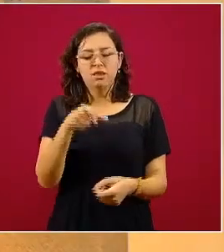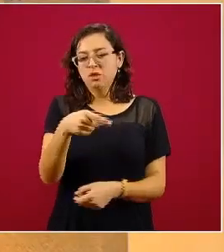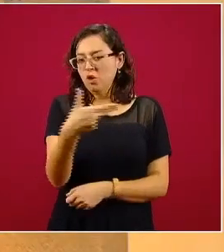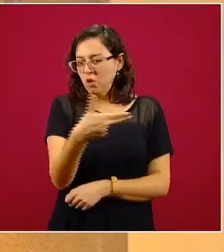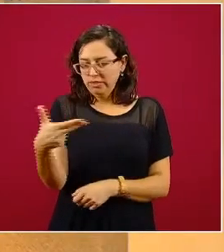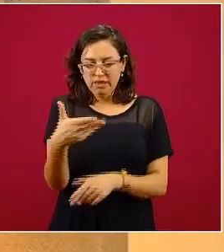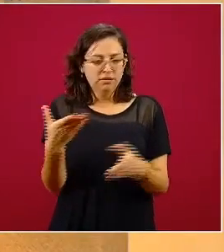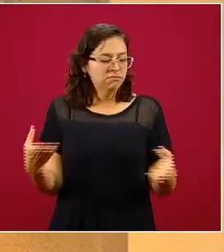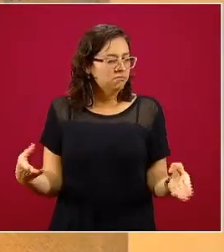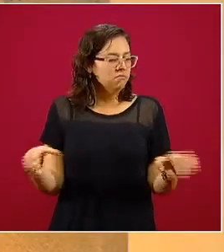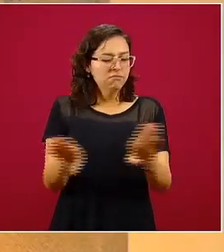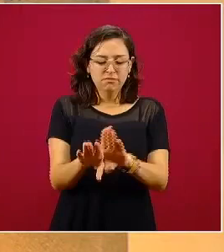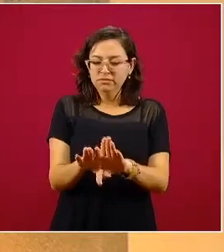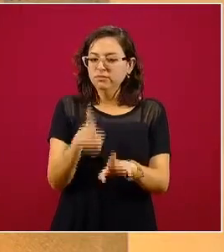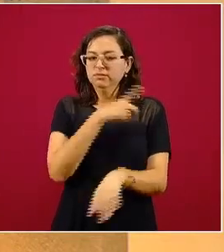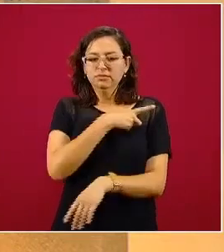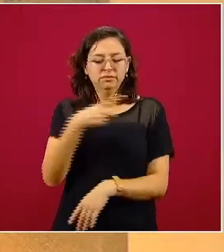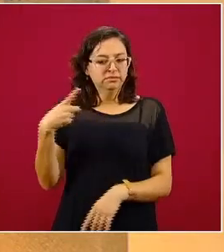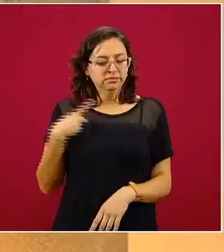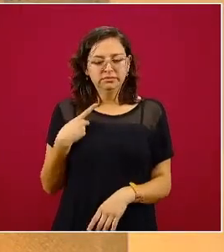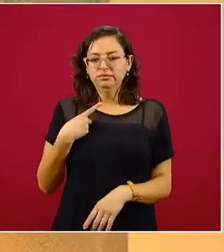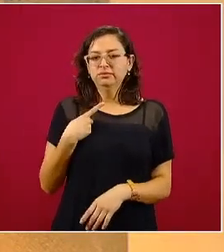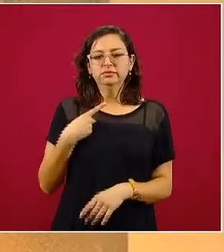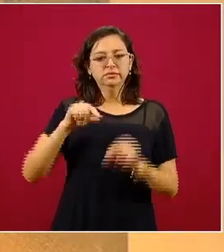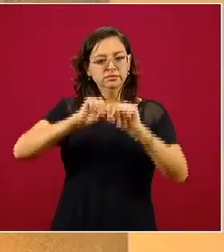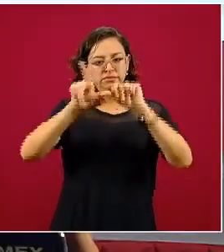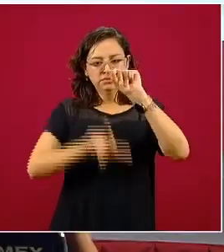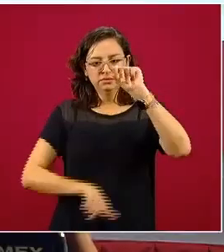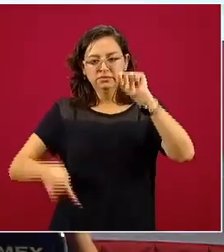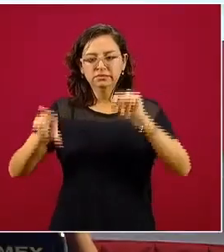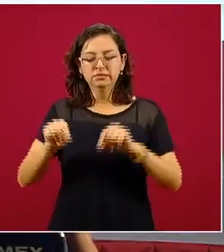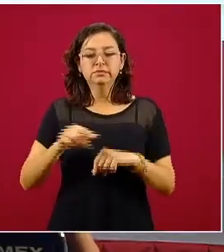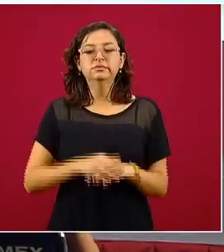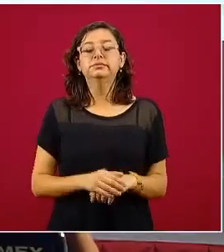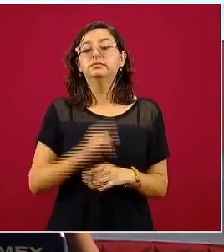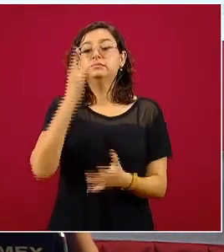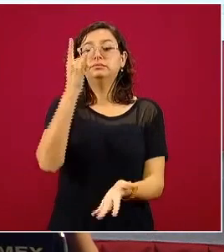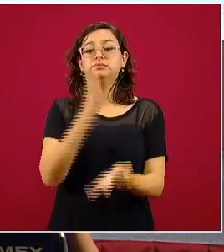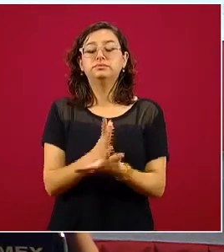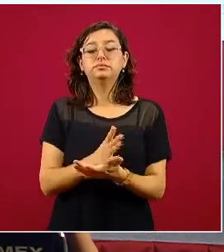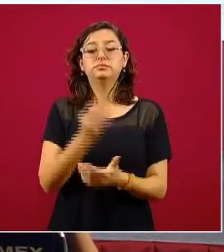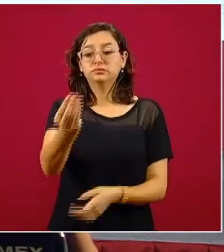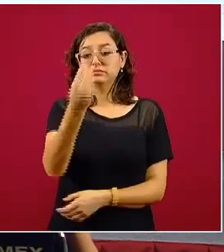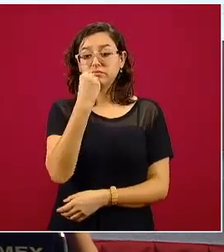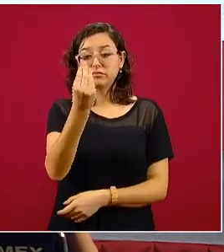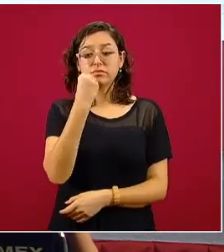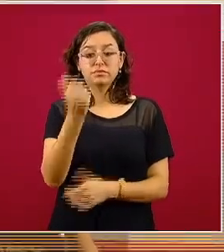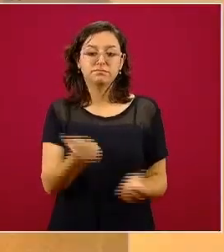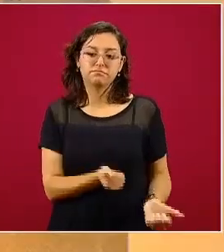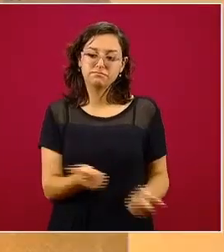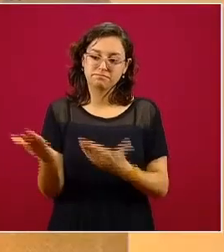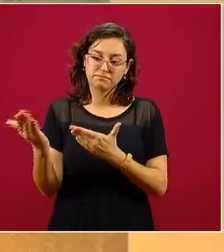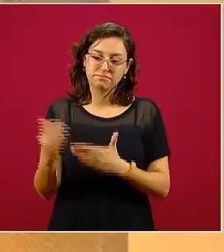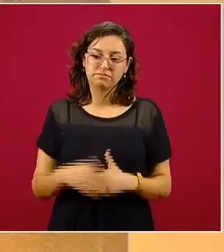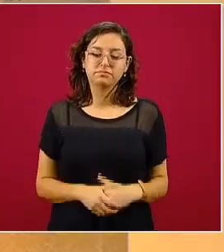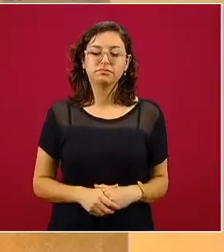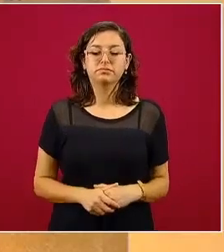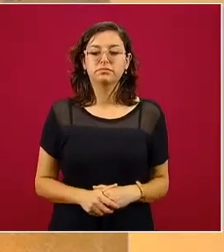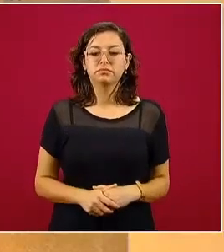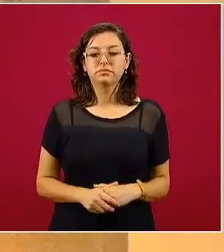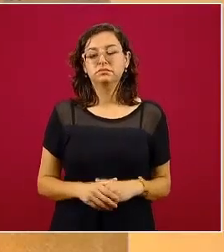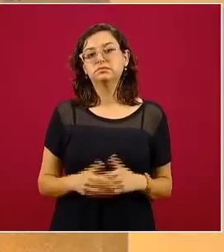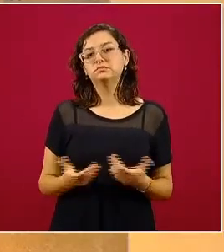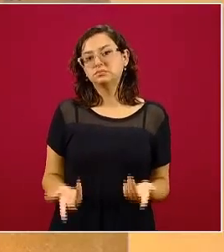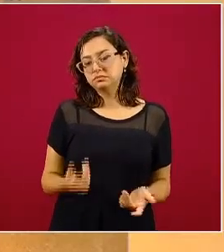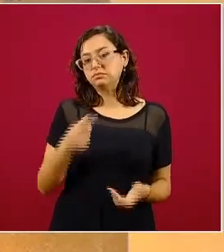permanecer cerradas, cerradas a nivel nacional y pueden dar servicio solamente para, llevar a